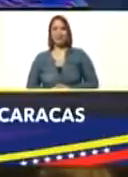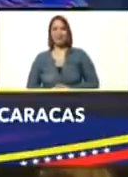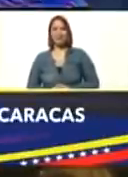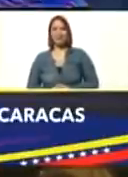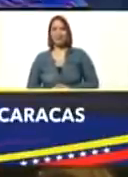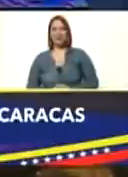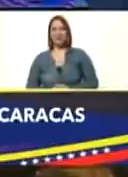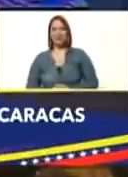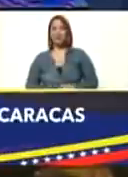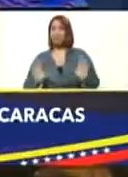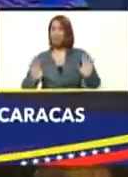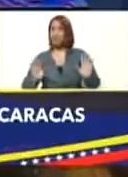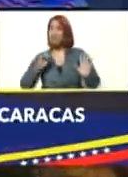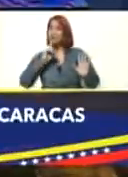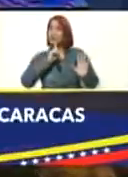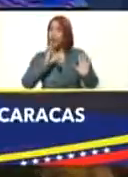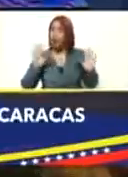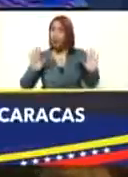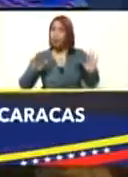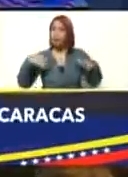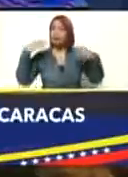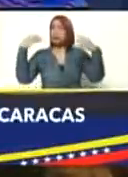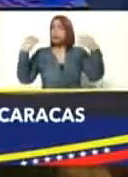Es lo que llaman un chinazo.